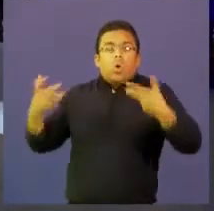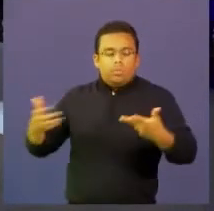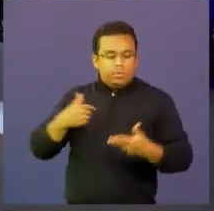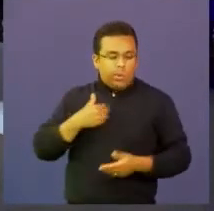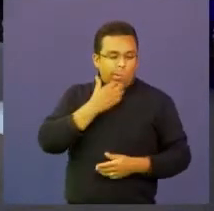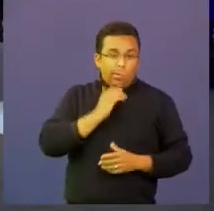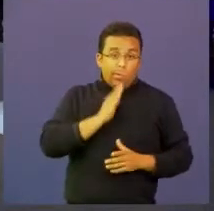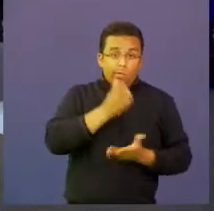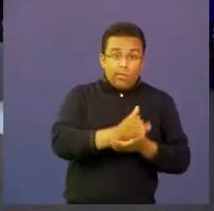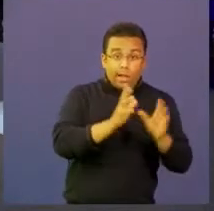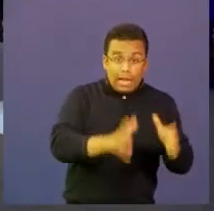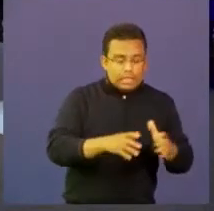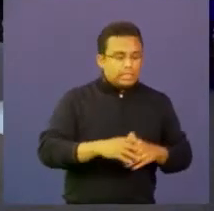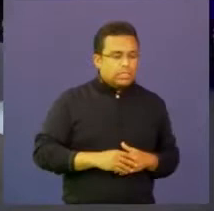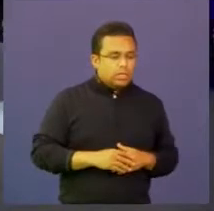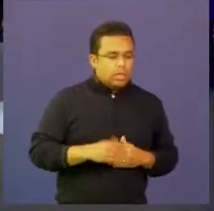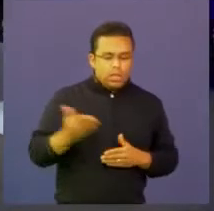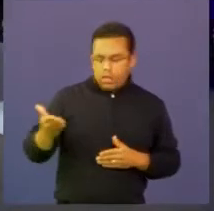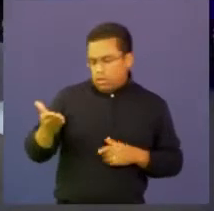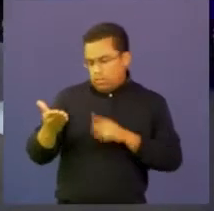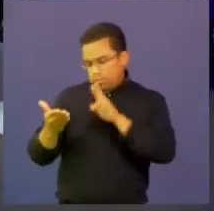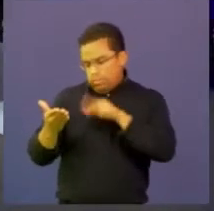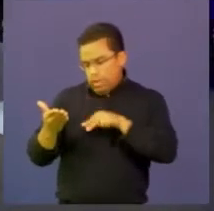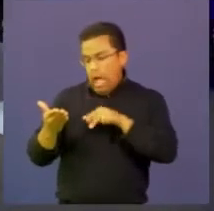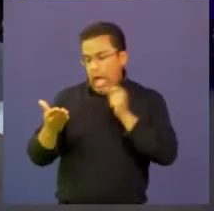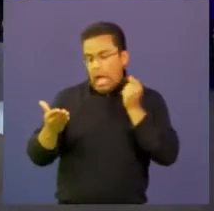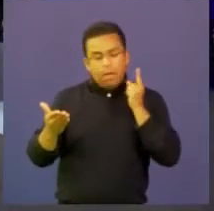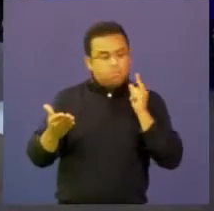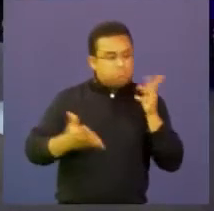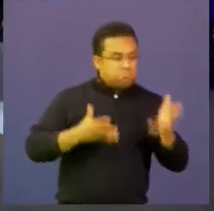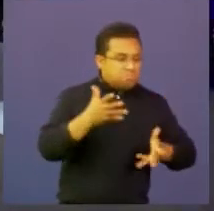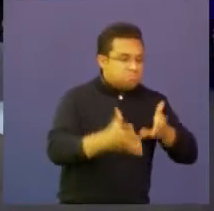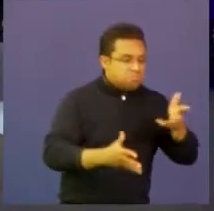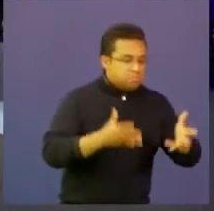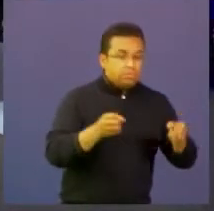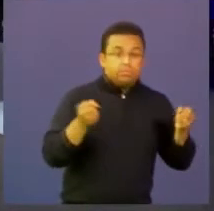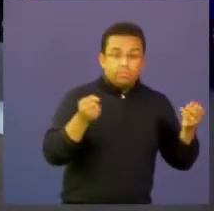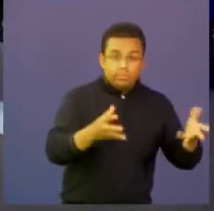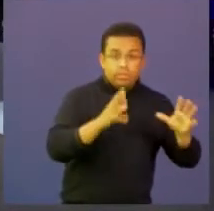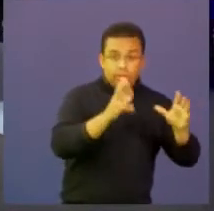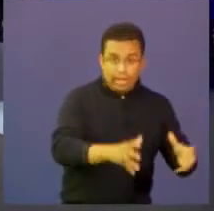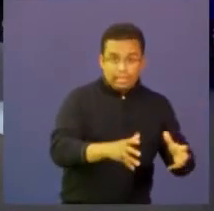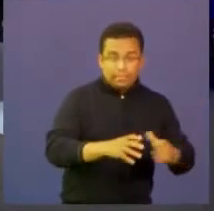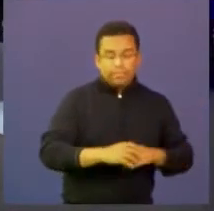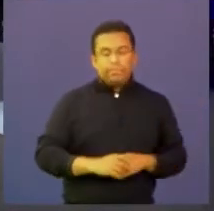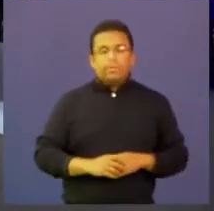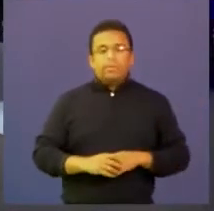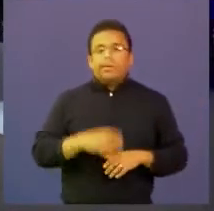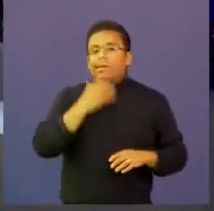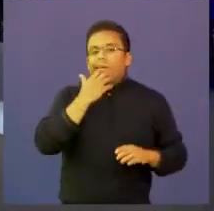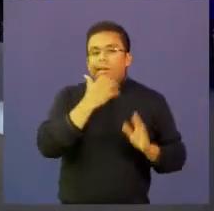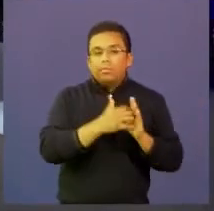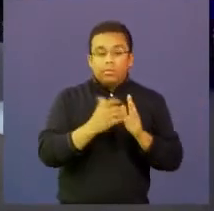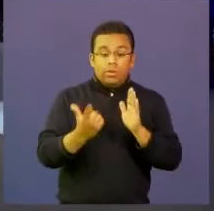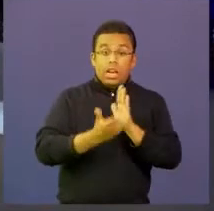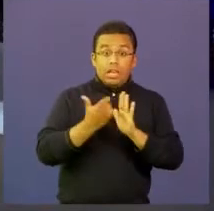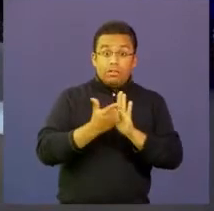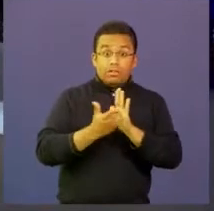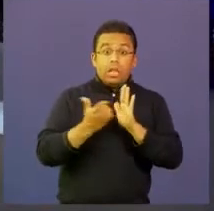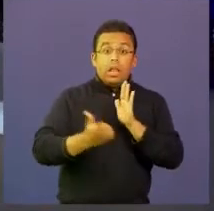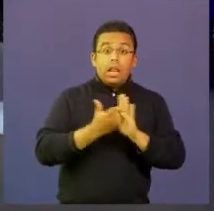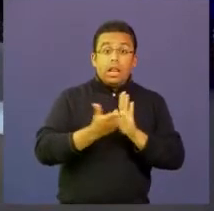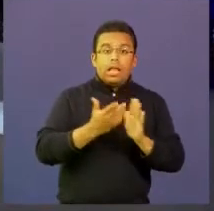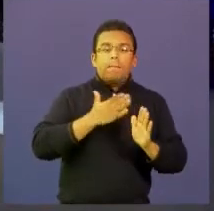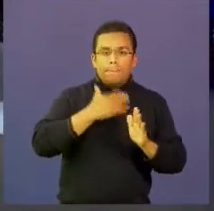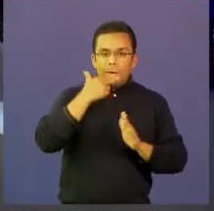una clase, cómo abordar una experiencia con los niños. Entonces, por ejemplo, con los libros, los libros de leer es mi cuento. Nosotros